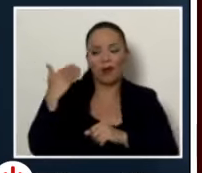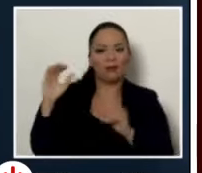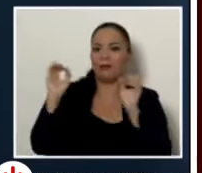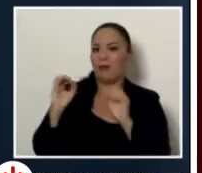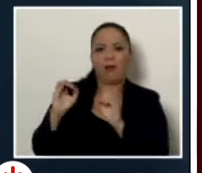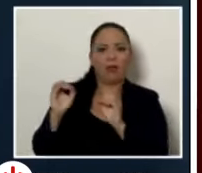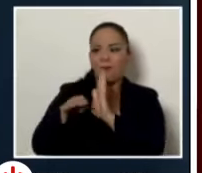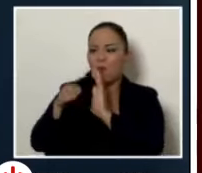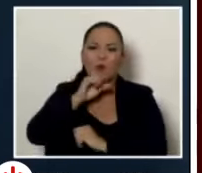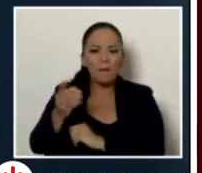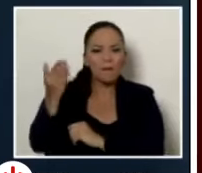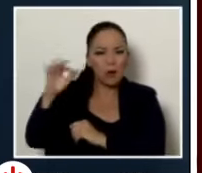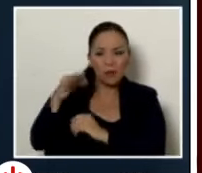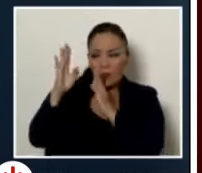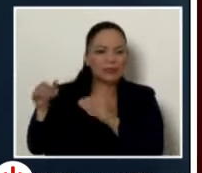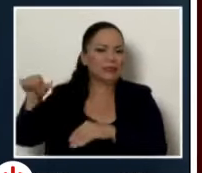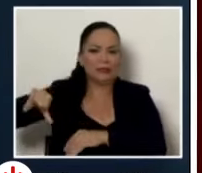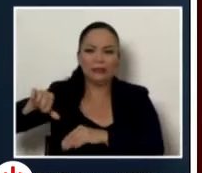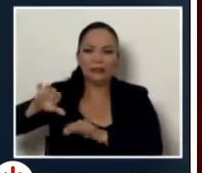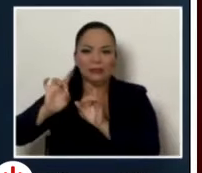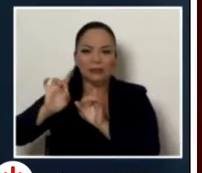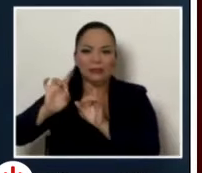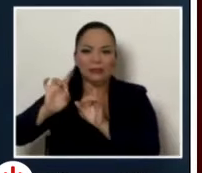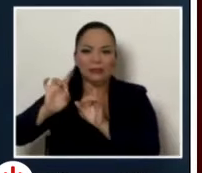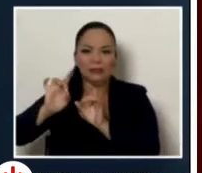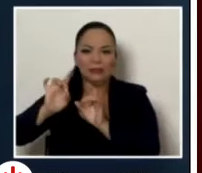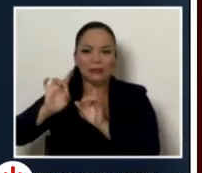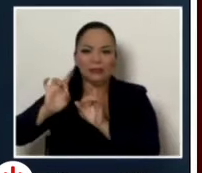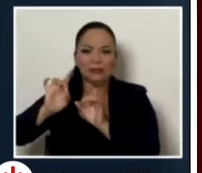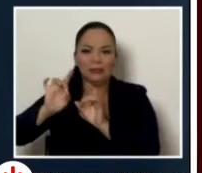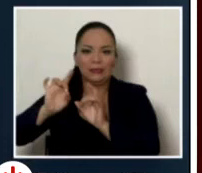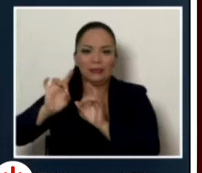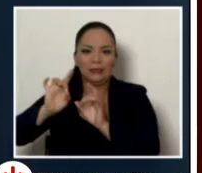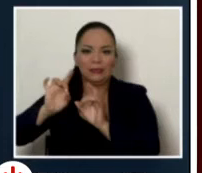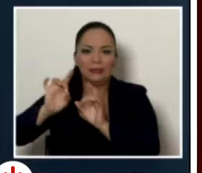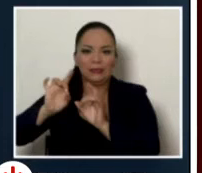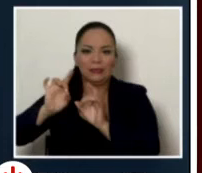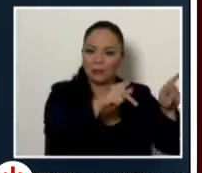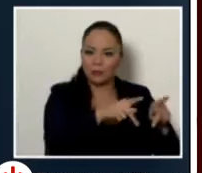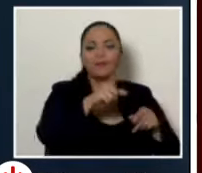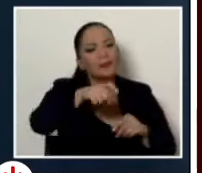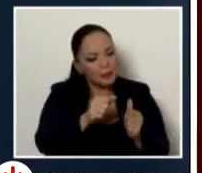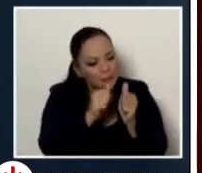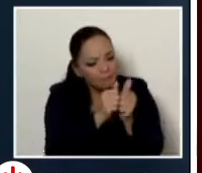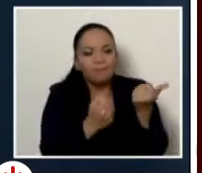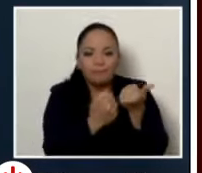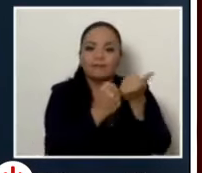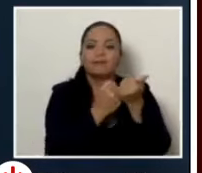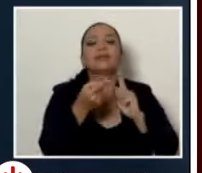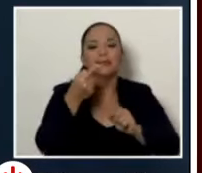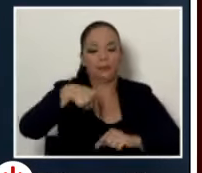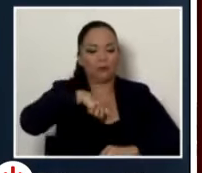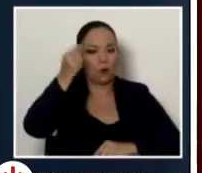da una prioridad, una altísima prioridad a esas personas que quieren de más acompañamiento de parte del Estado.